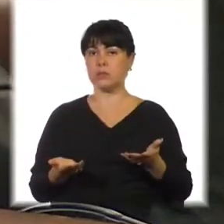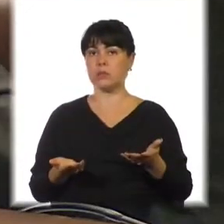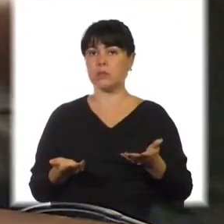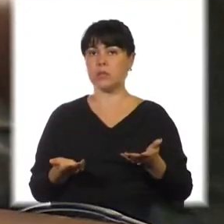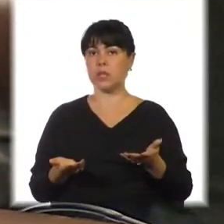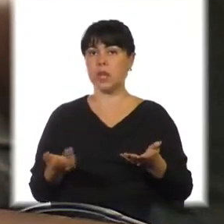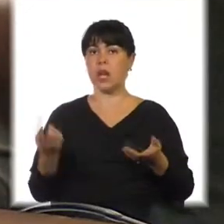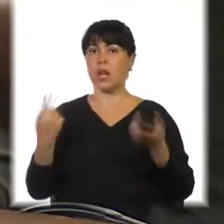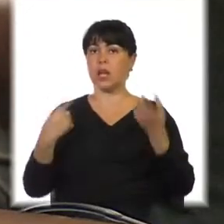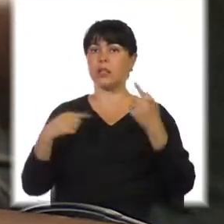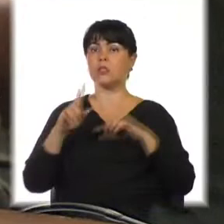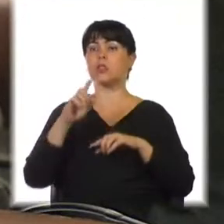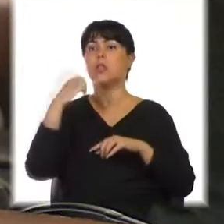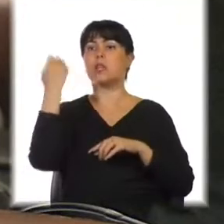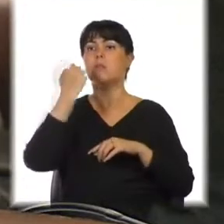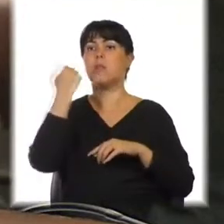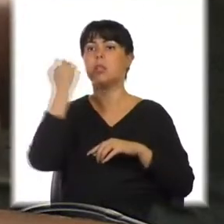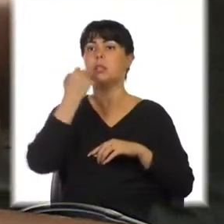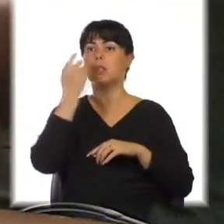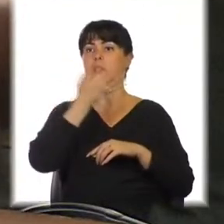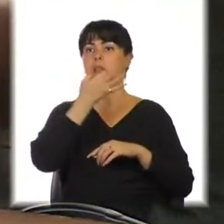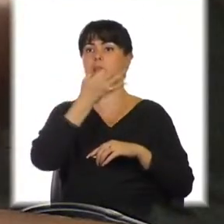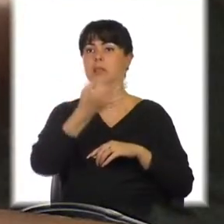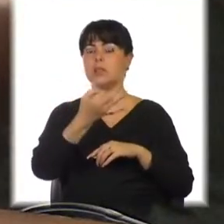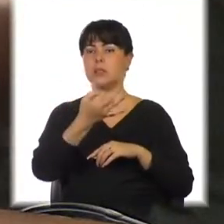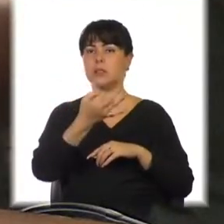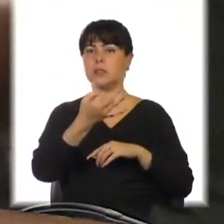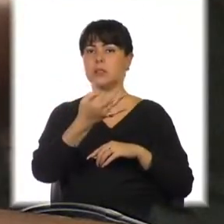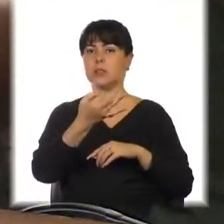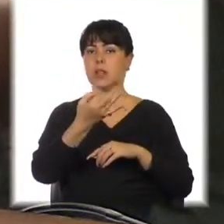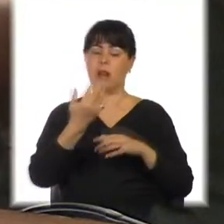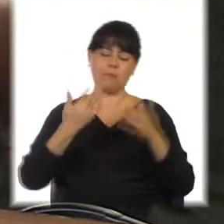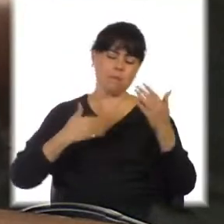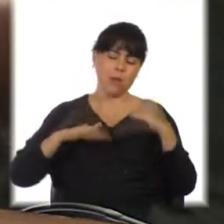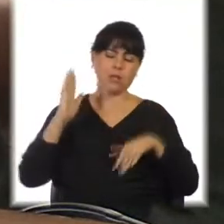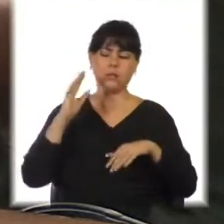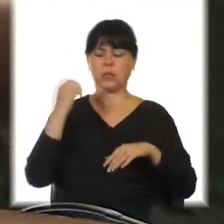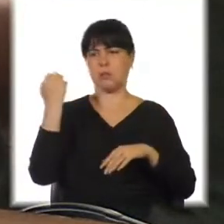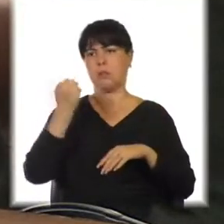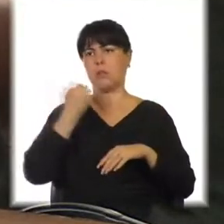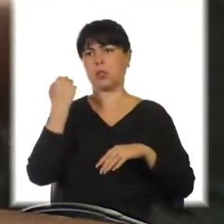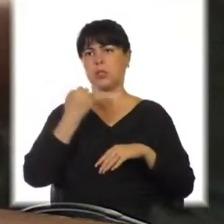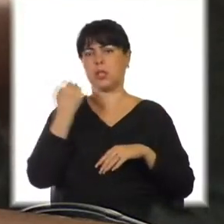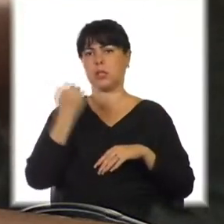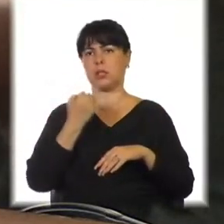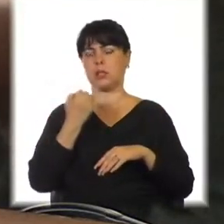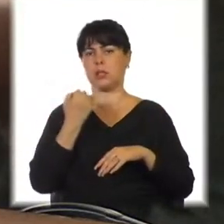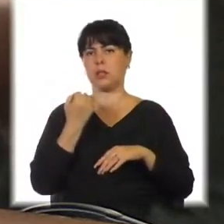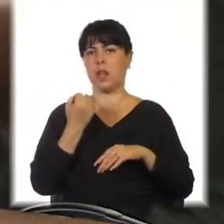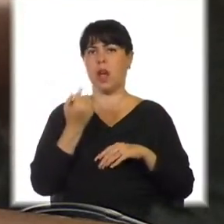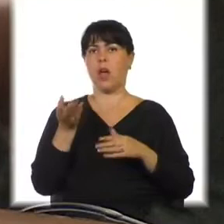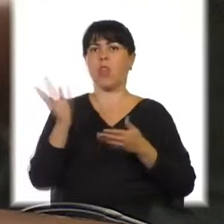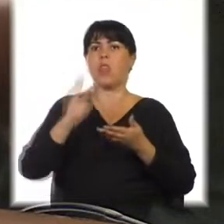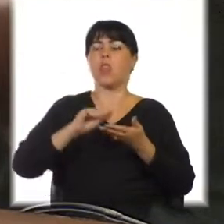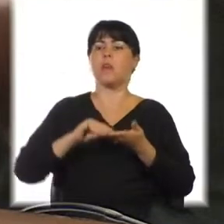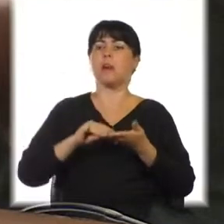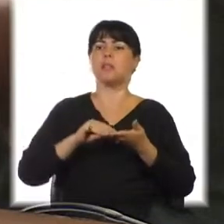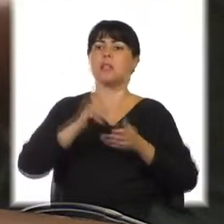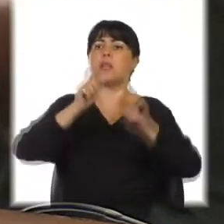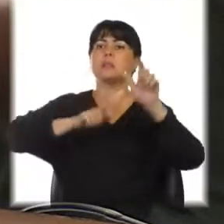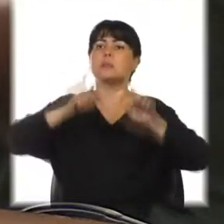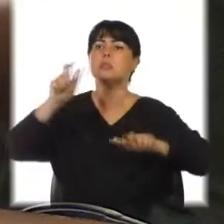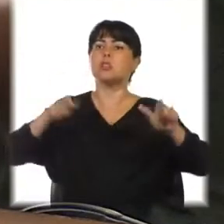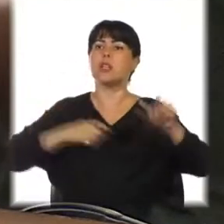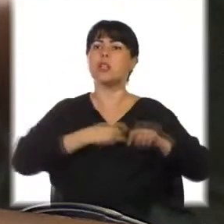Me voy a referir a un tema importante, quizás el más importante, que además tiene a la ciudadanía movilizada,